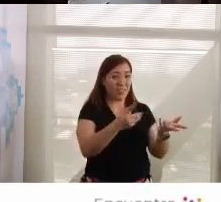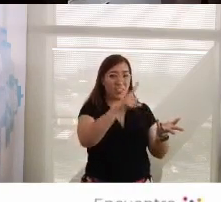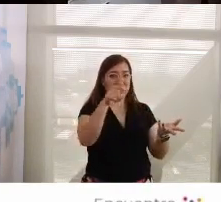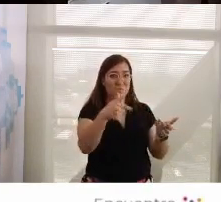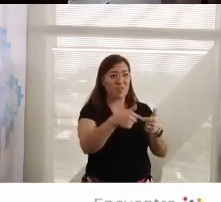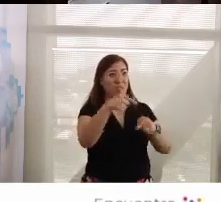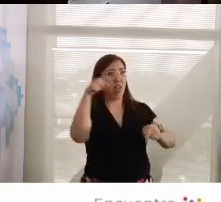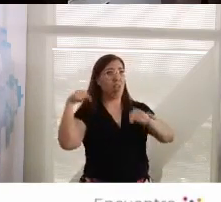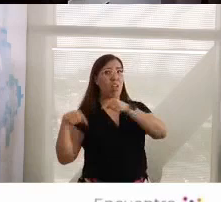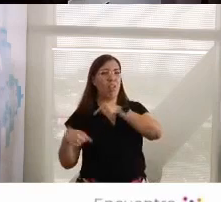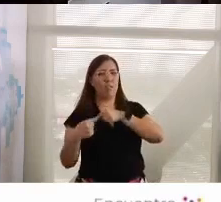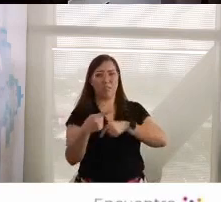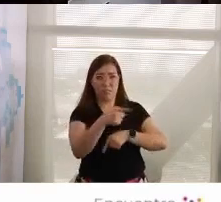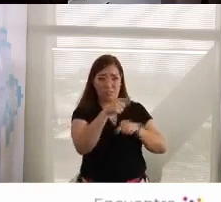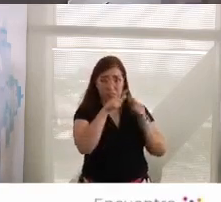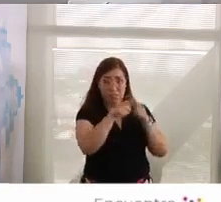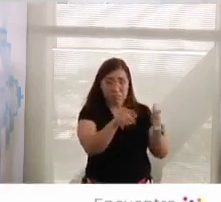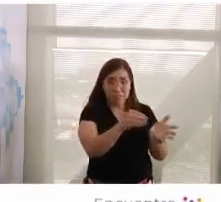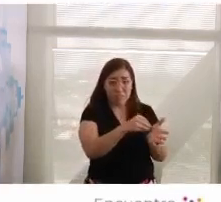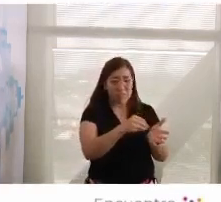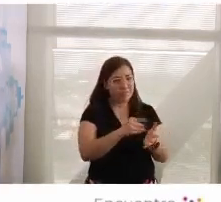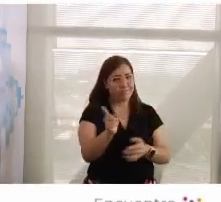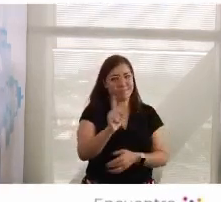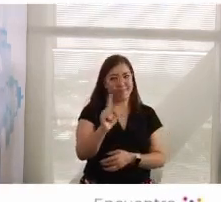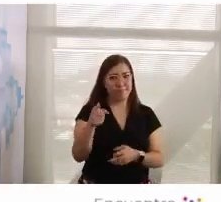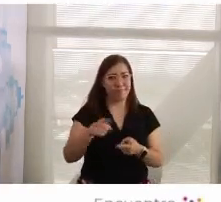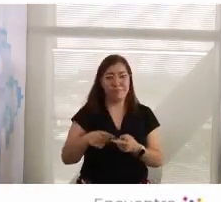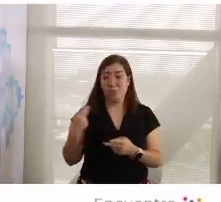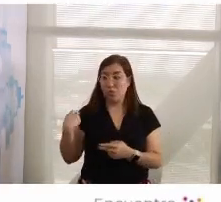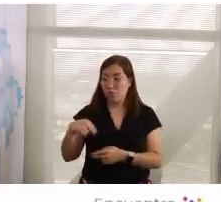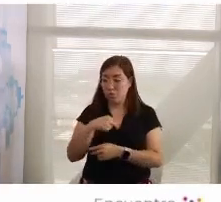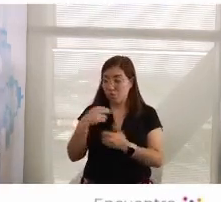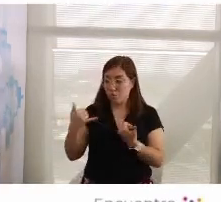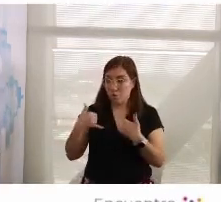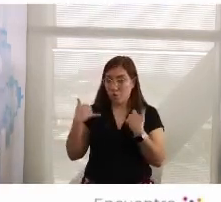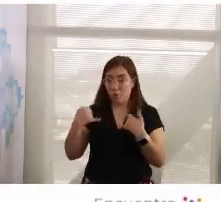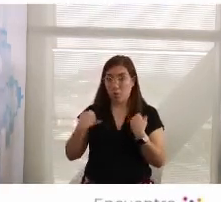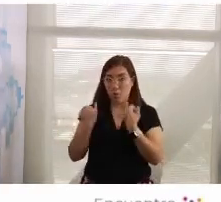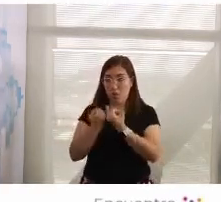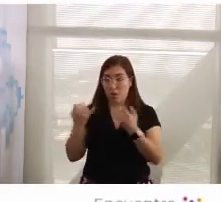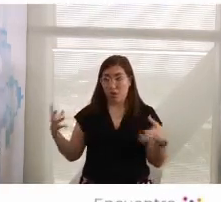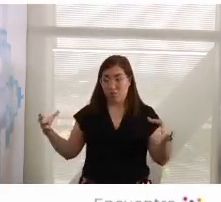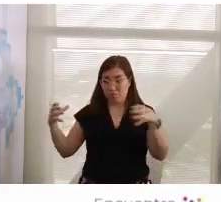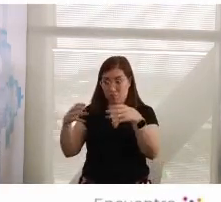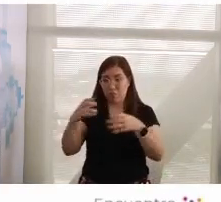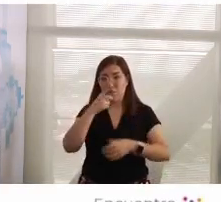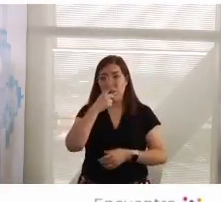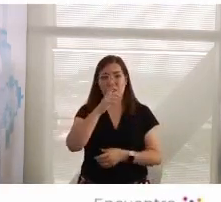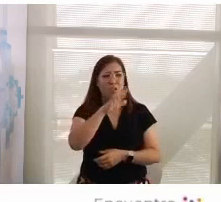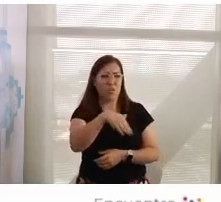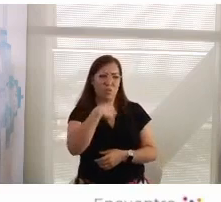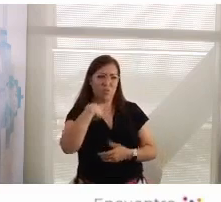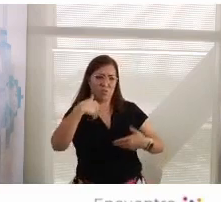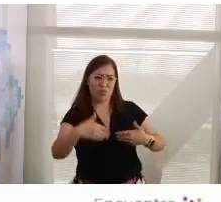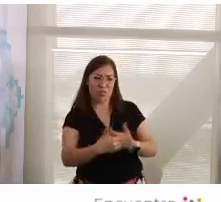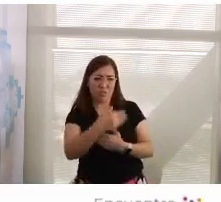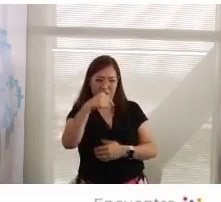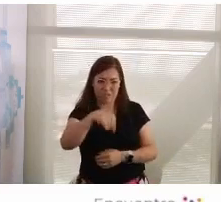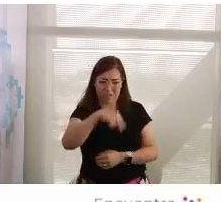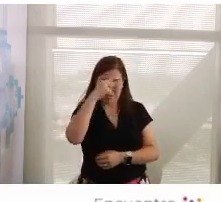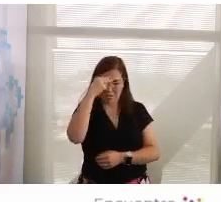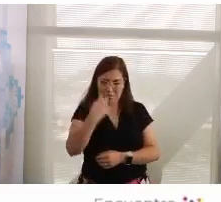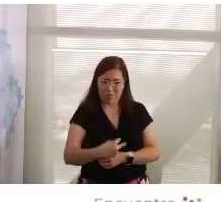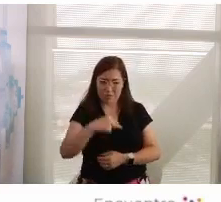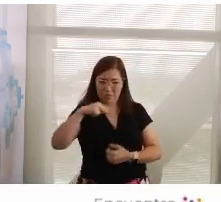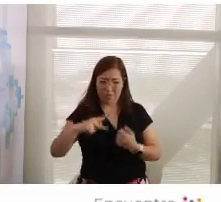¿no? El número de jóvenes y colegas míos de mi edad que dicen, bueno, es que yo nací en un país en donde